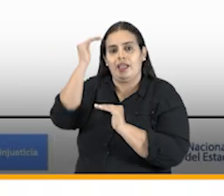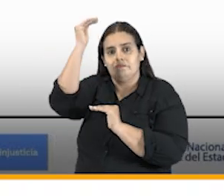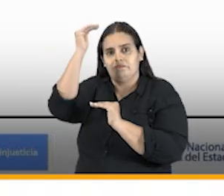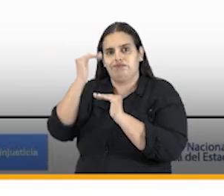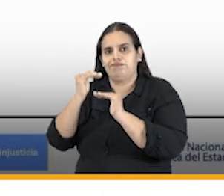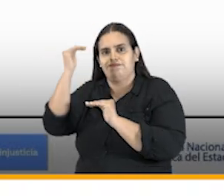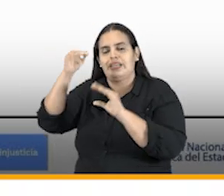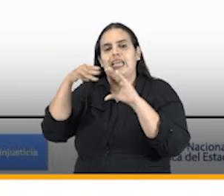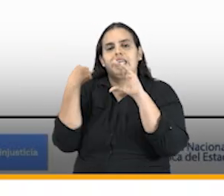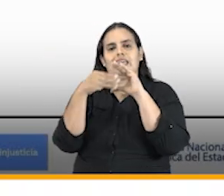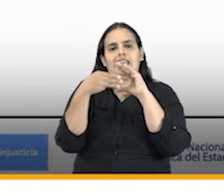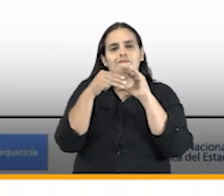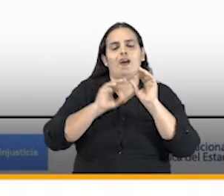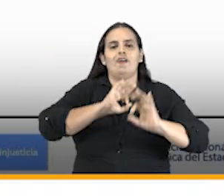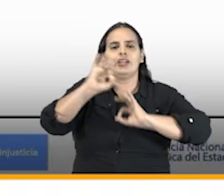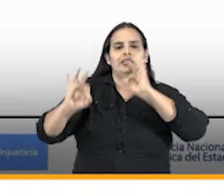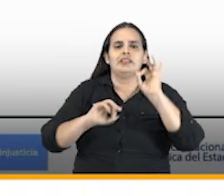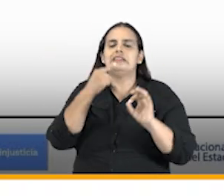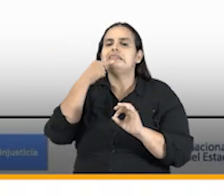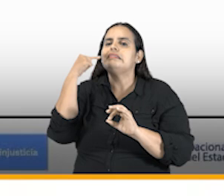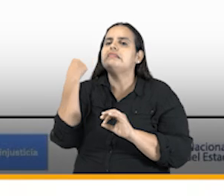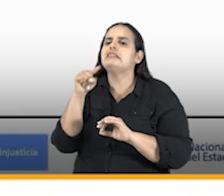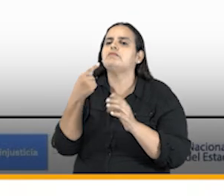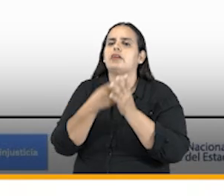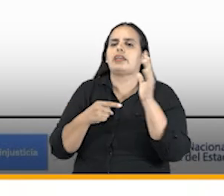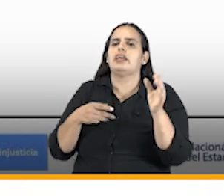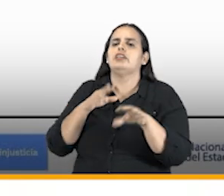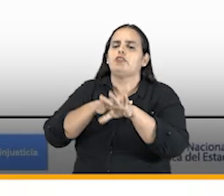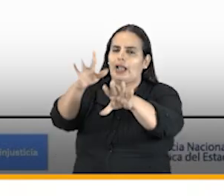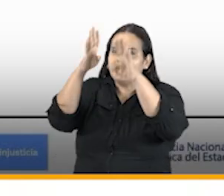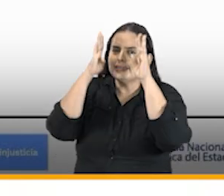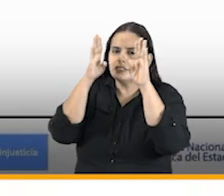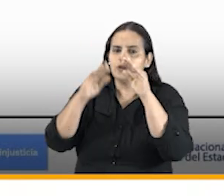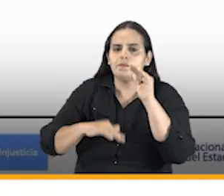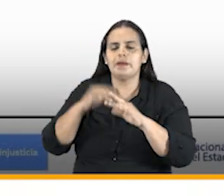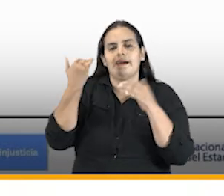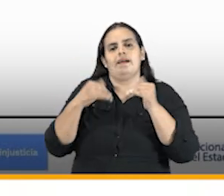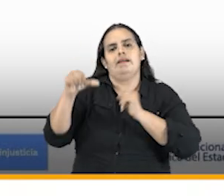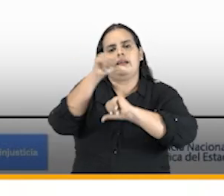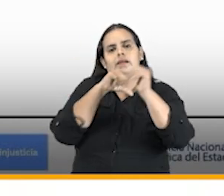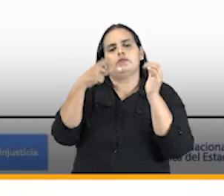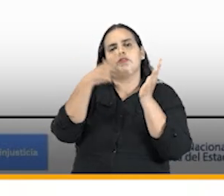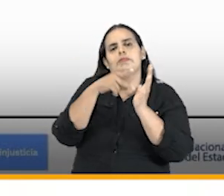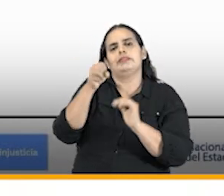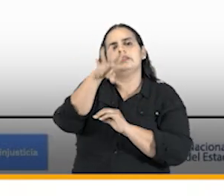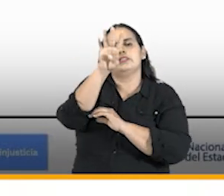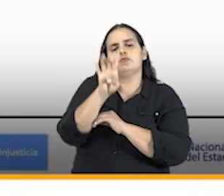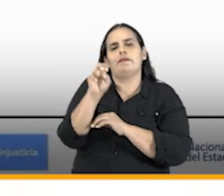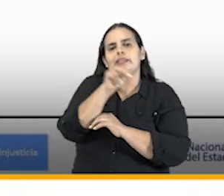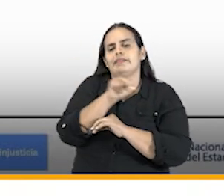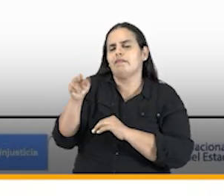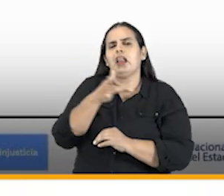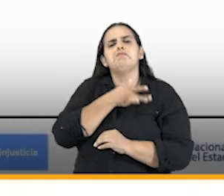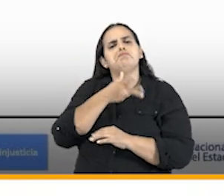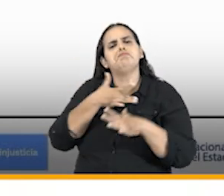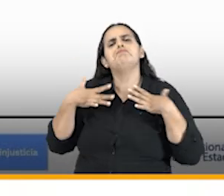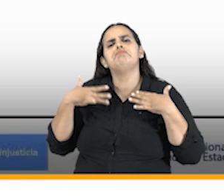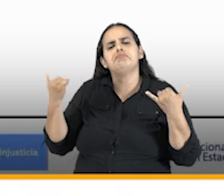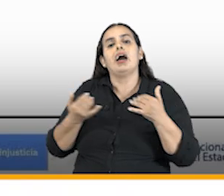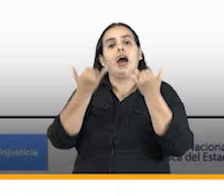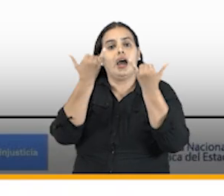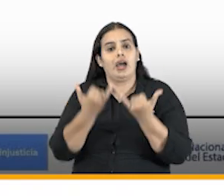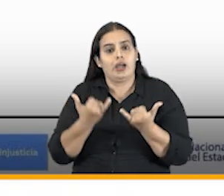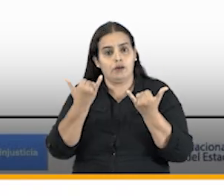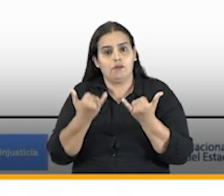del clima organizacional estaba calificada como que demandaba atención pasando a 2019 un nivel muy satisfactorio y